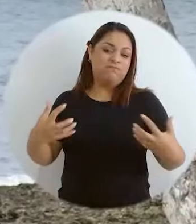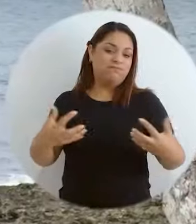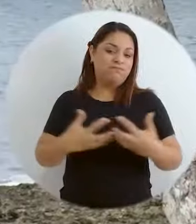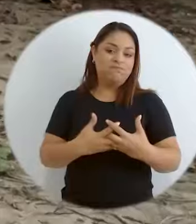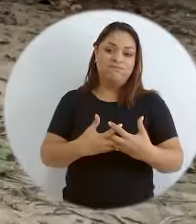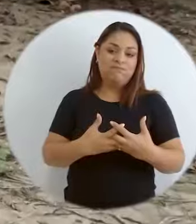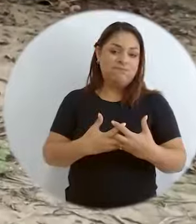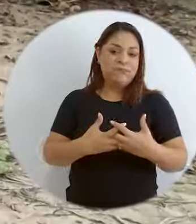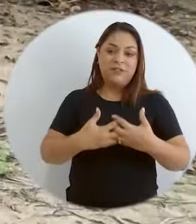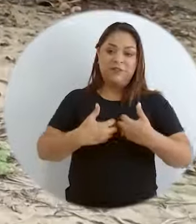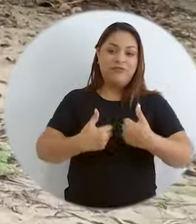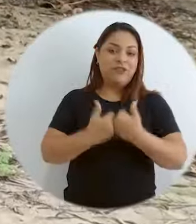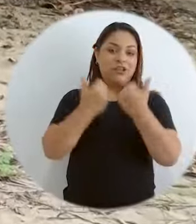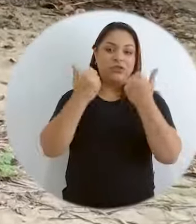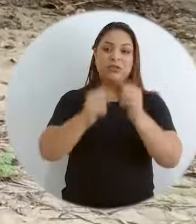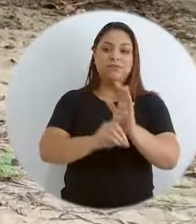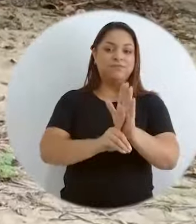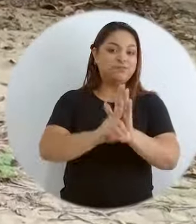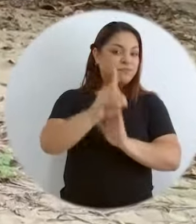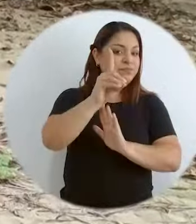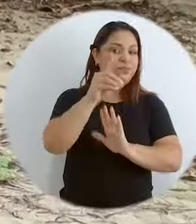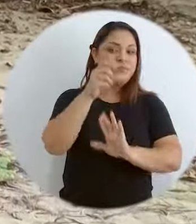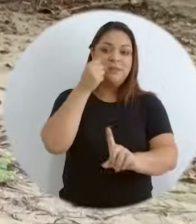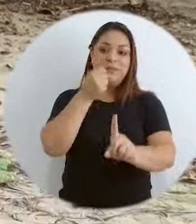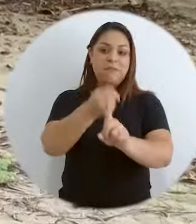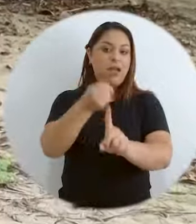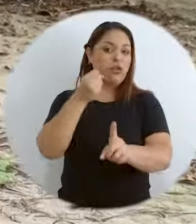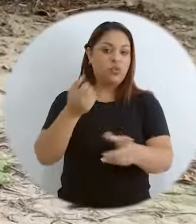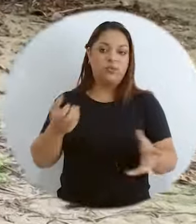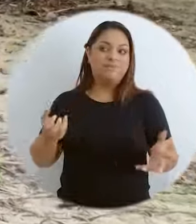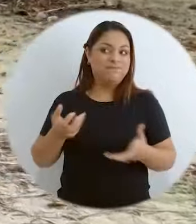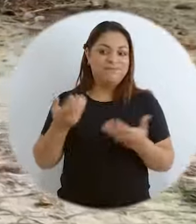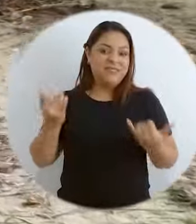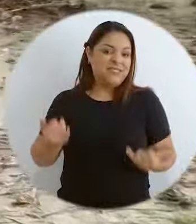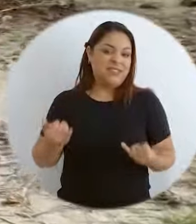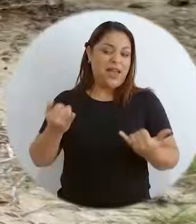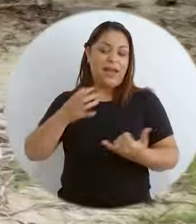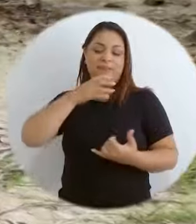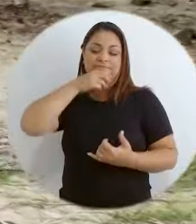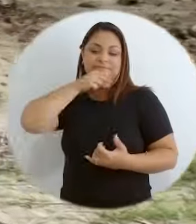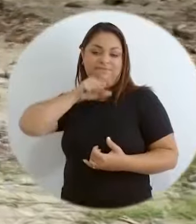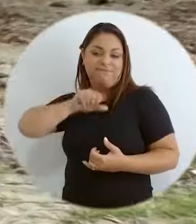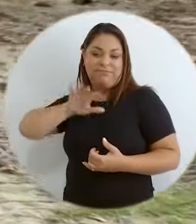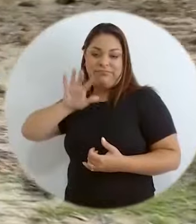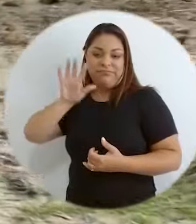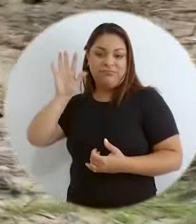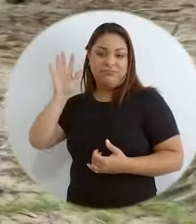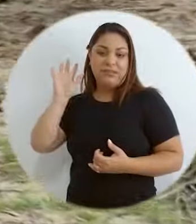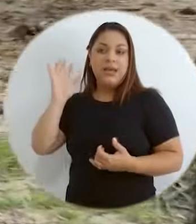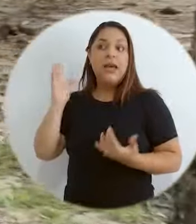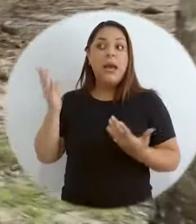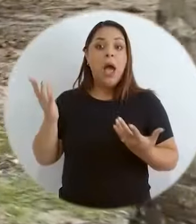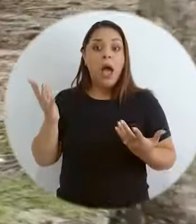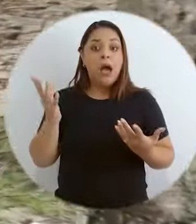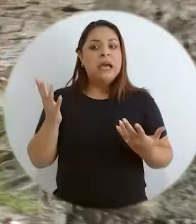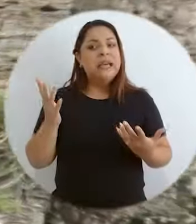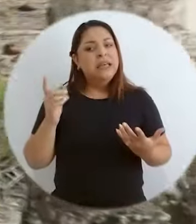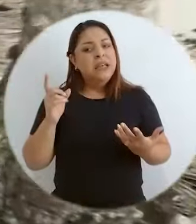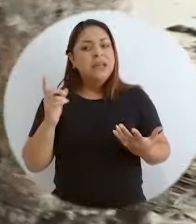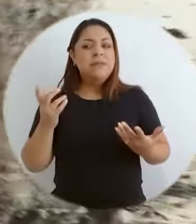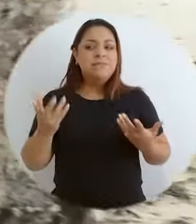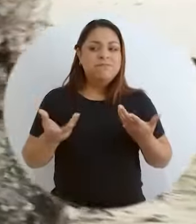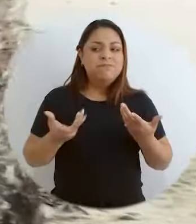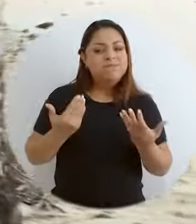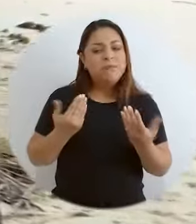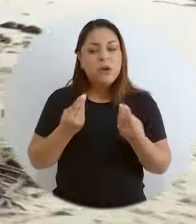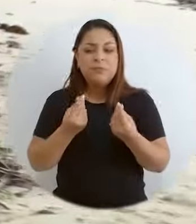responde a los retos de desarrollo y también de impacto del cambio climático en las zonas